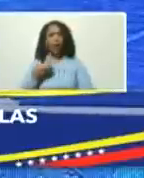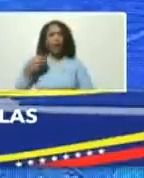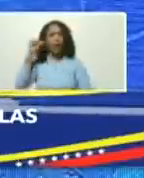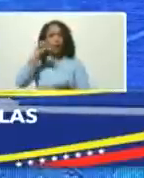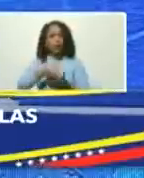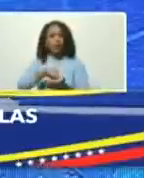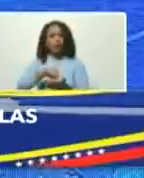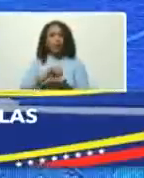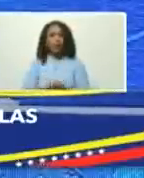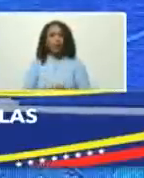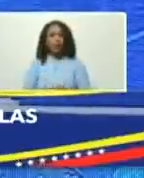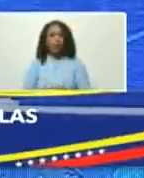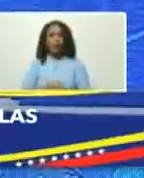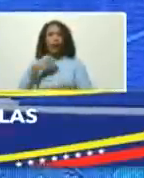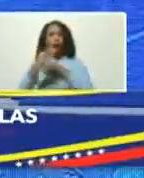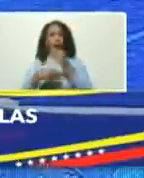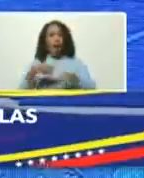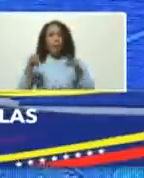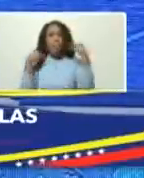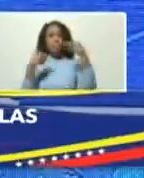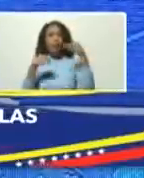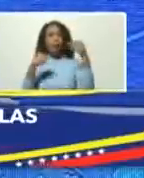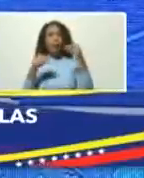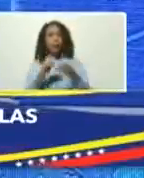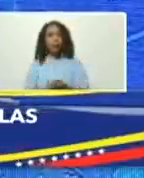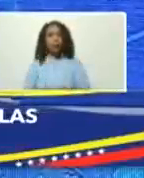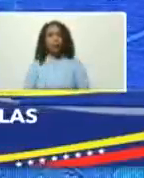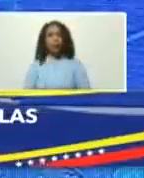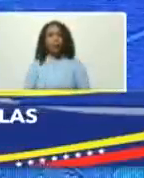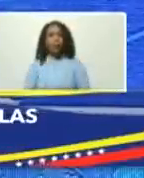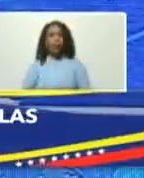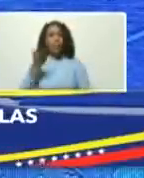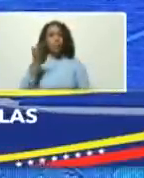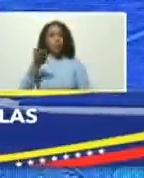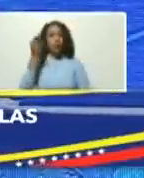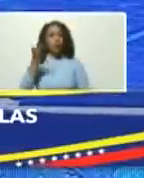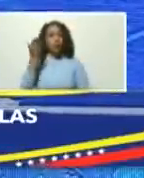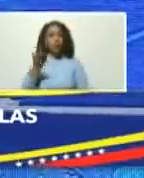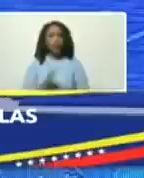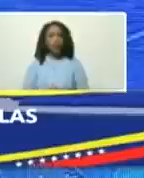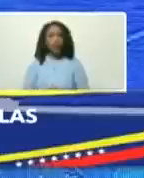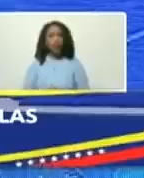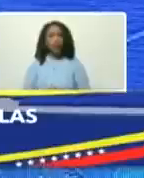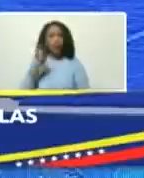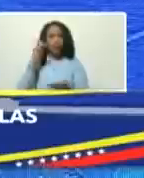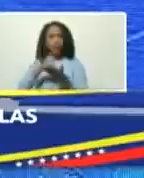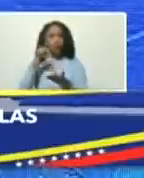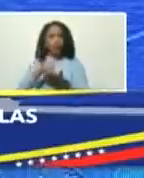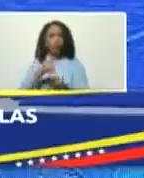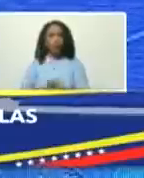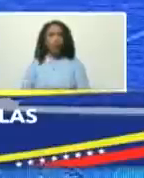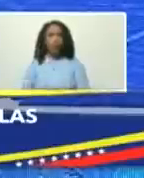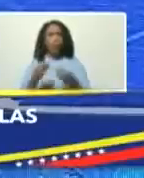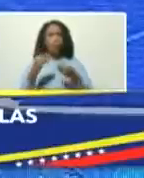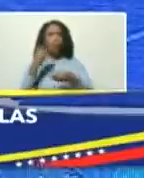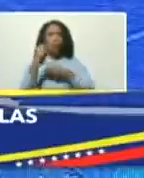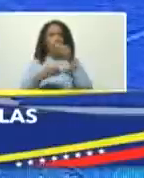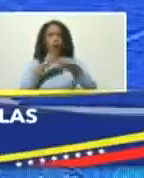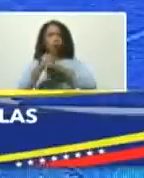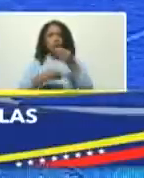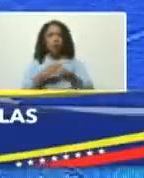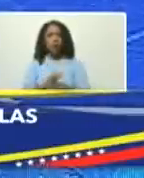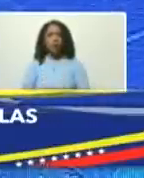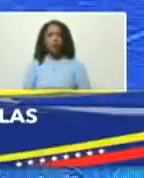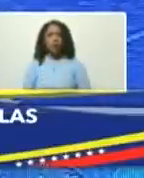juegue un papel primario fundamental protagónico para garantizar